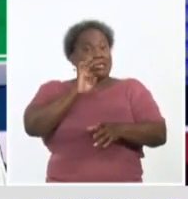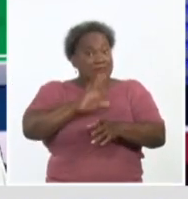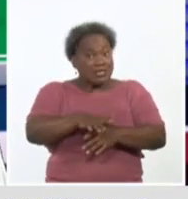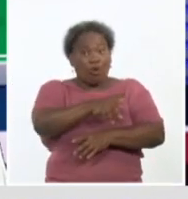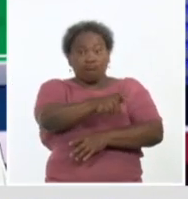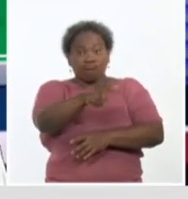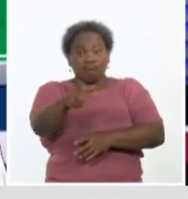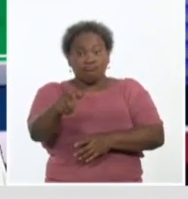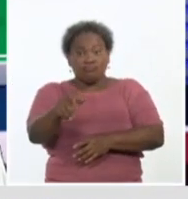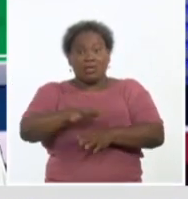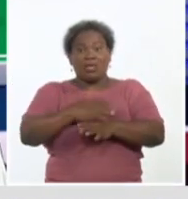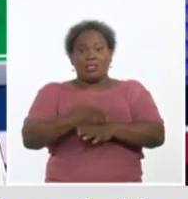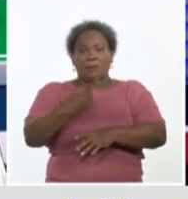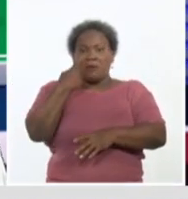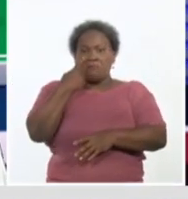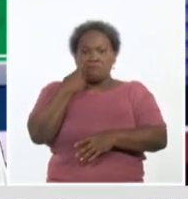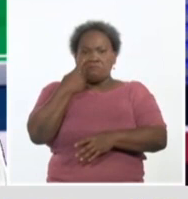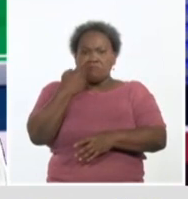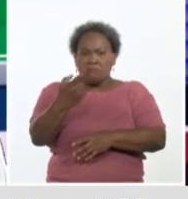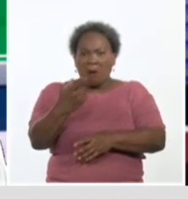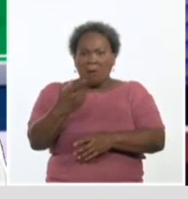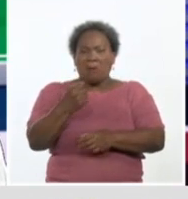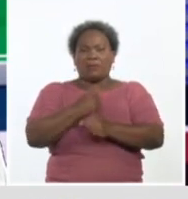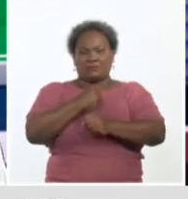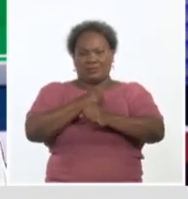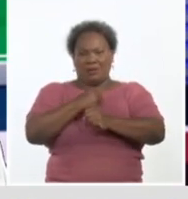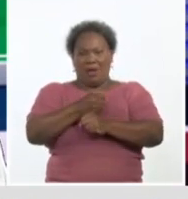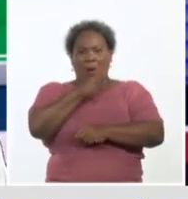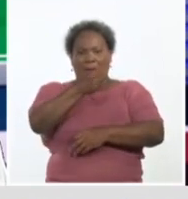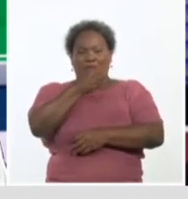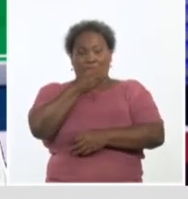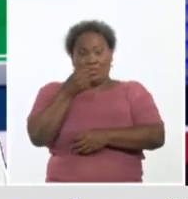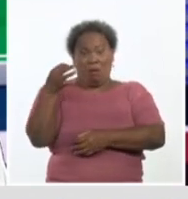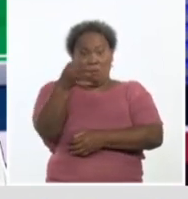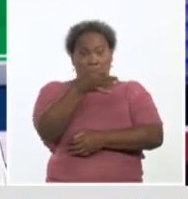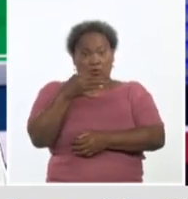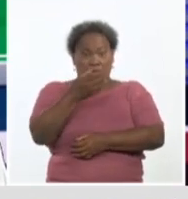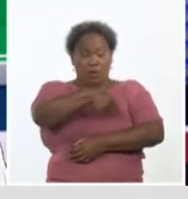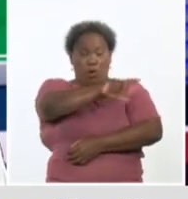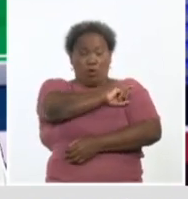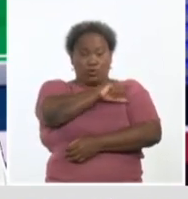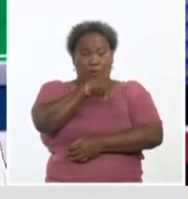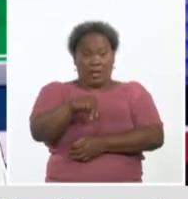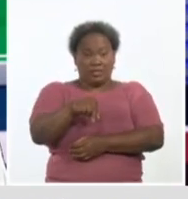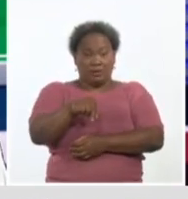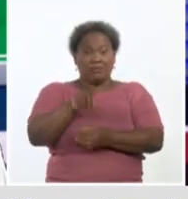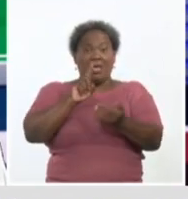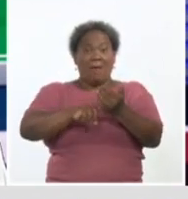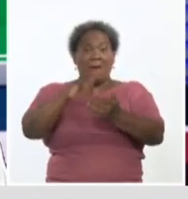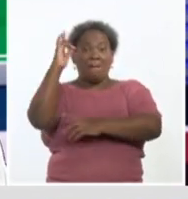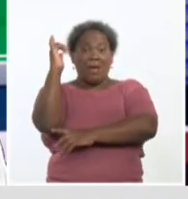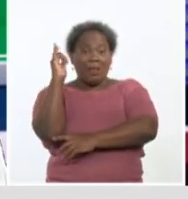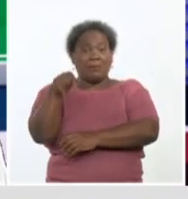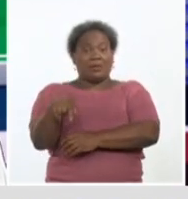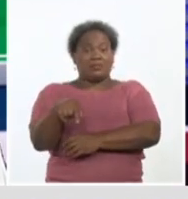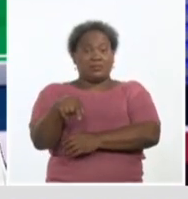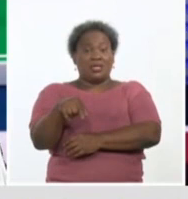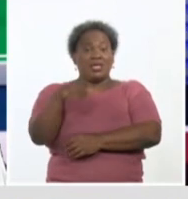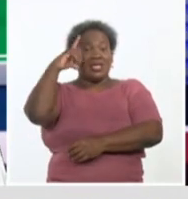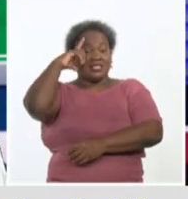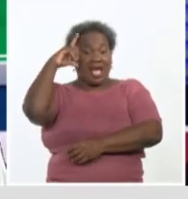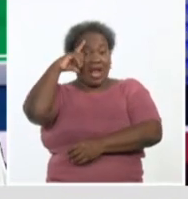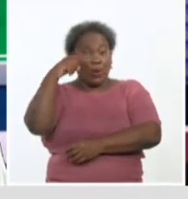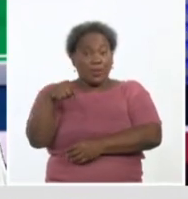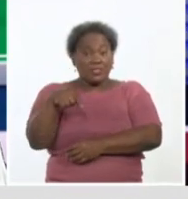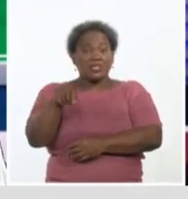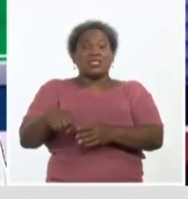podemos ver después algunas referencias al respecto, en los municipios Contramaestre, Palma, San Luis y Zongo, y en el municipio